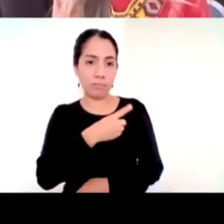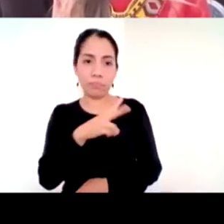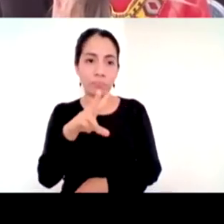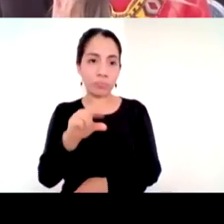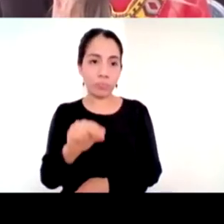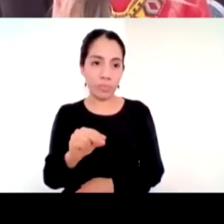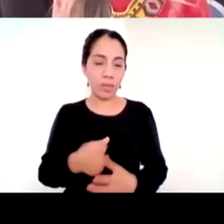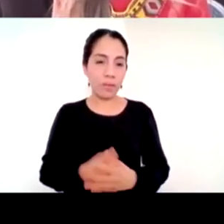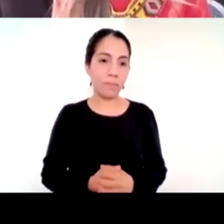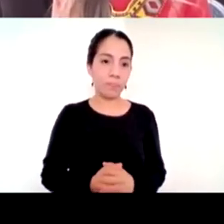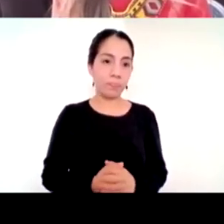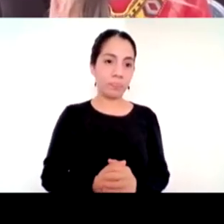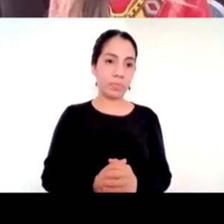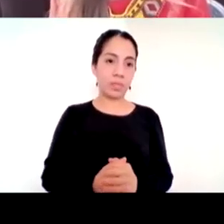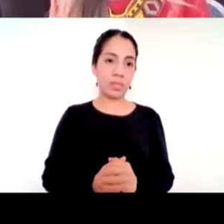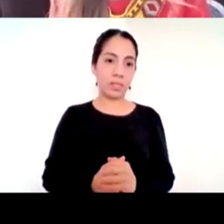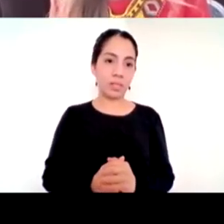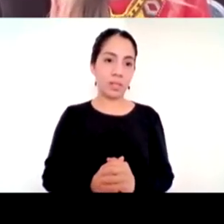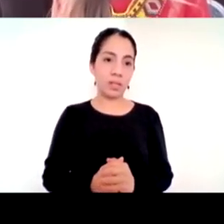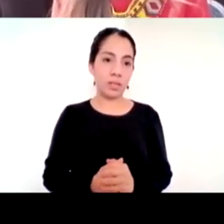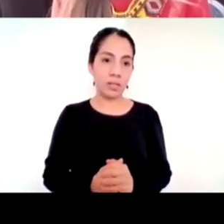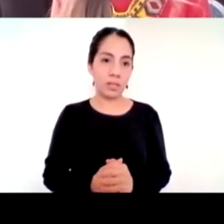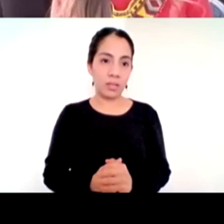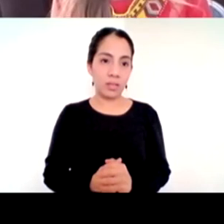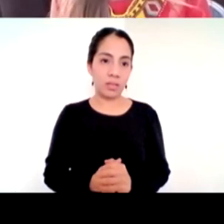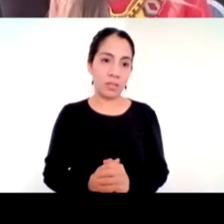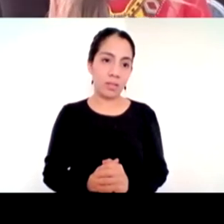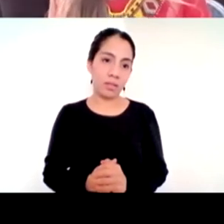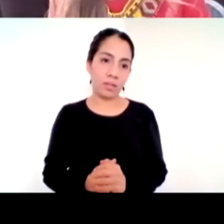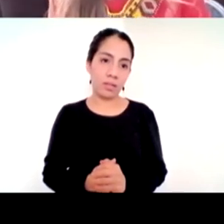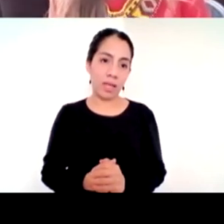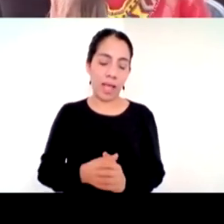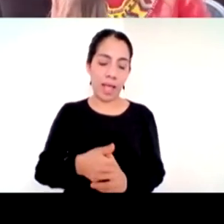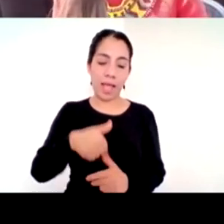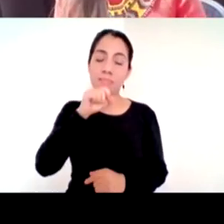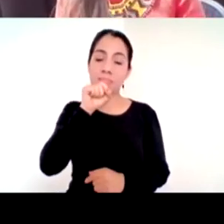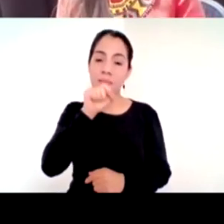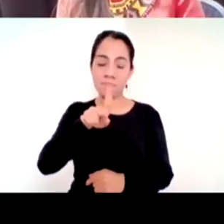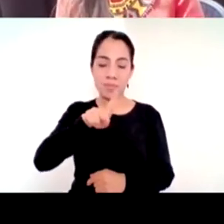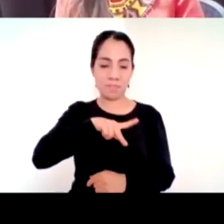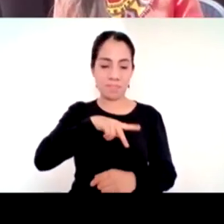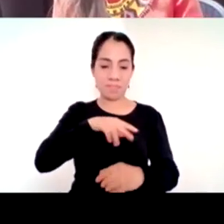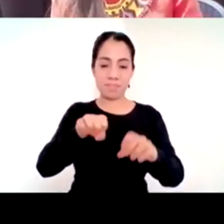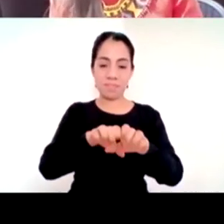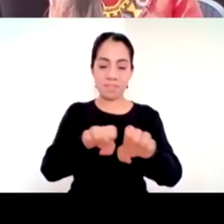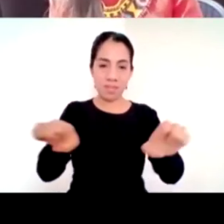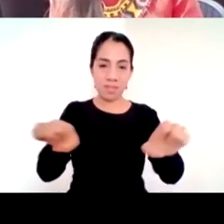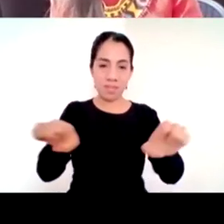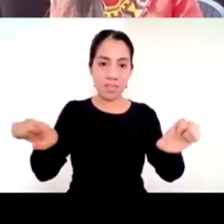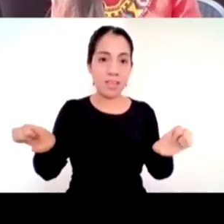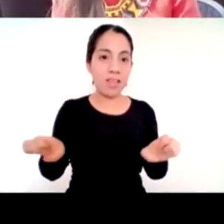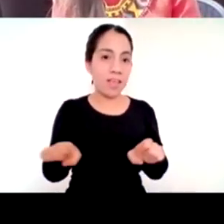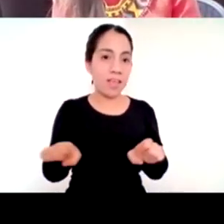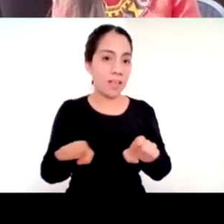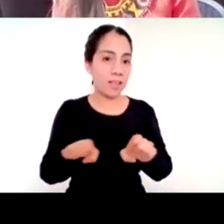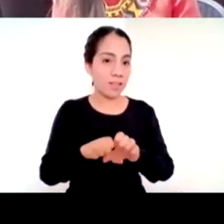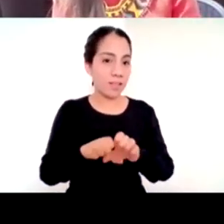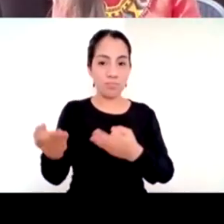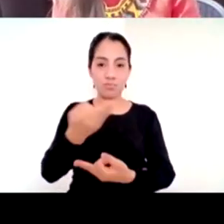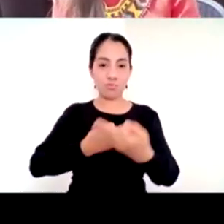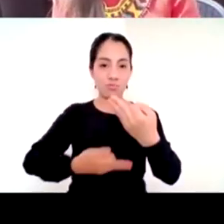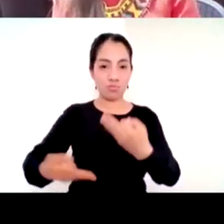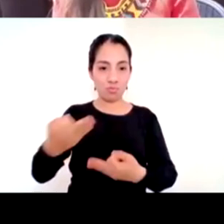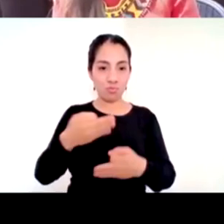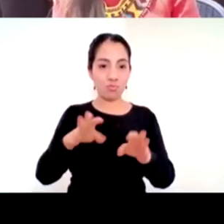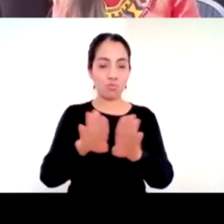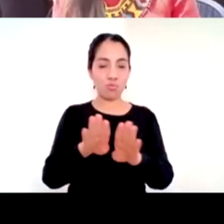equipo del cual formo parte aquí evidentemente donde me siento no solamente congratulado de acompañar